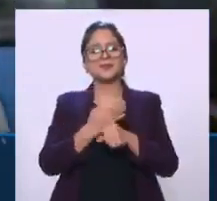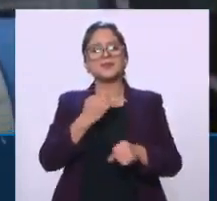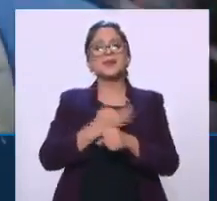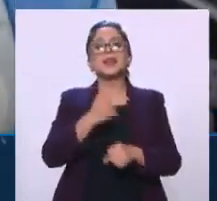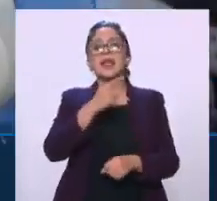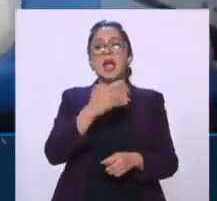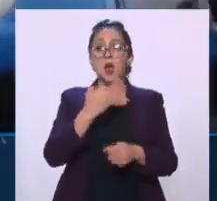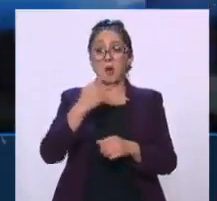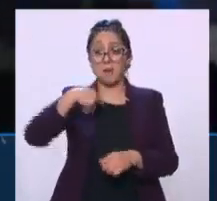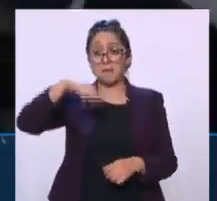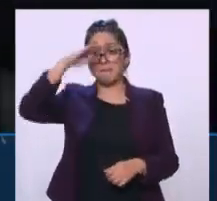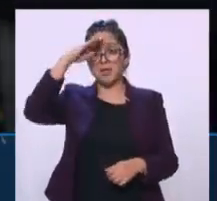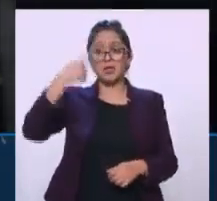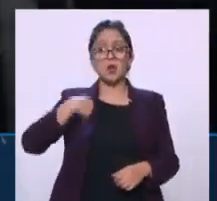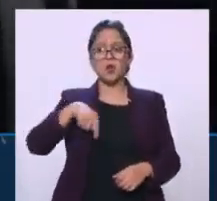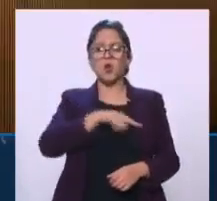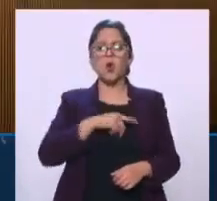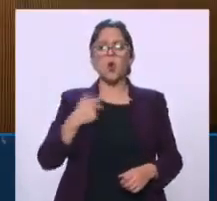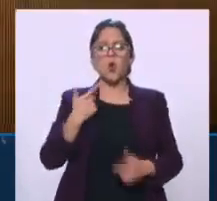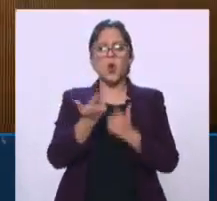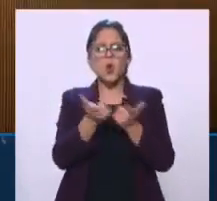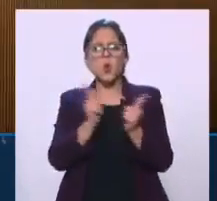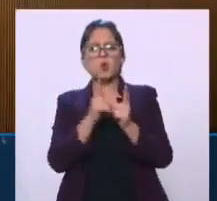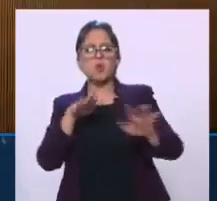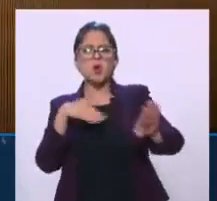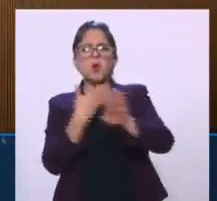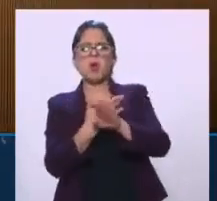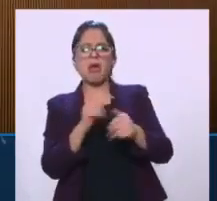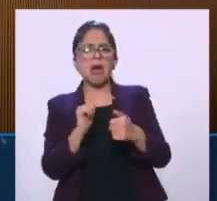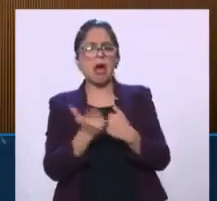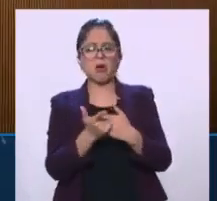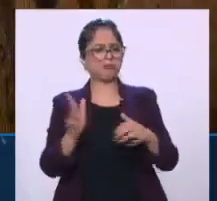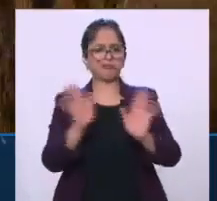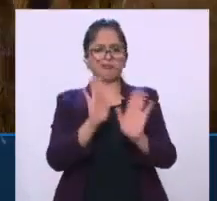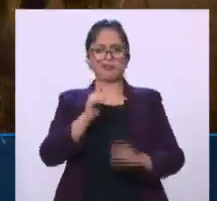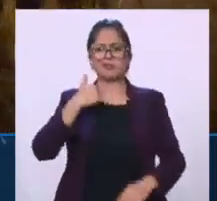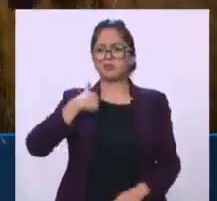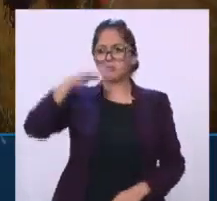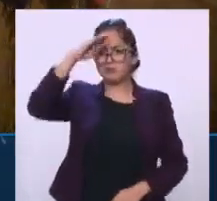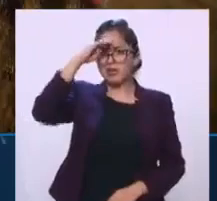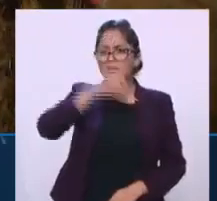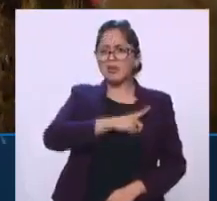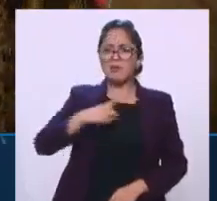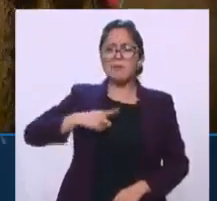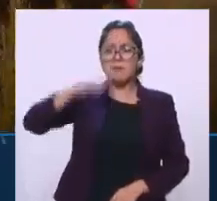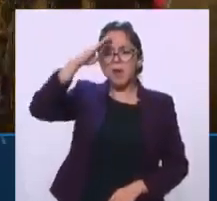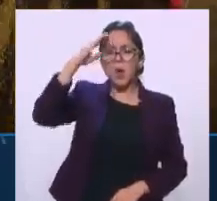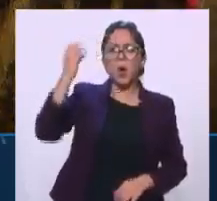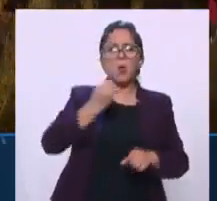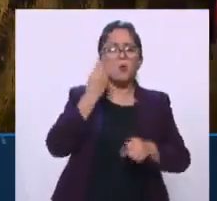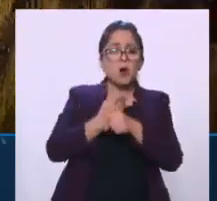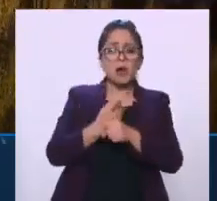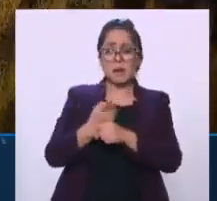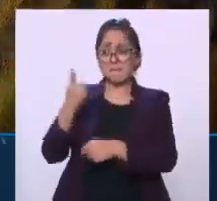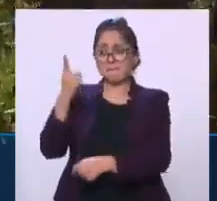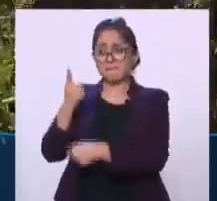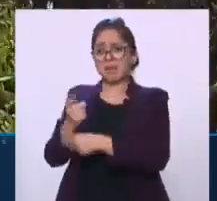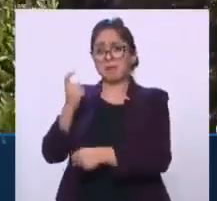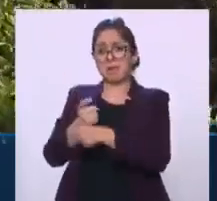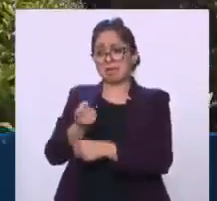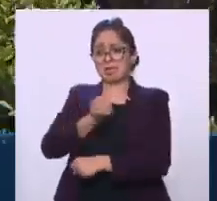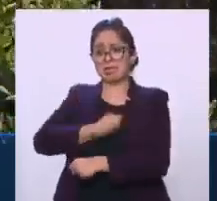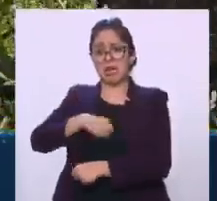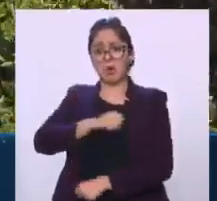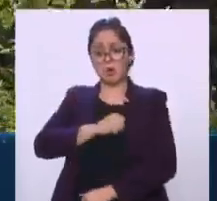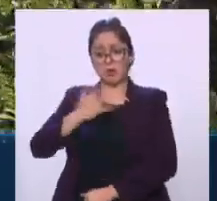que somos radicales, pero yo creo que no, tenemos que buscar alternativas porque en principio es primero la salud de uno, segundo